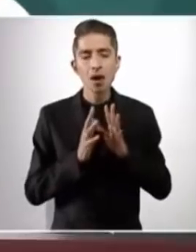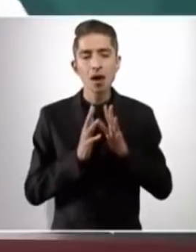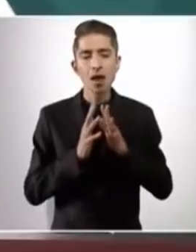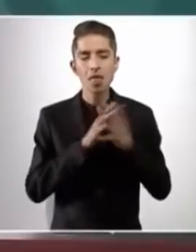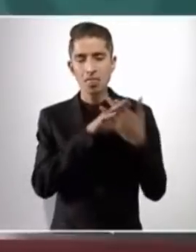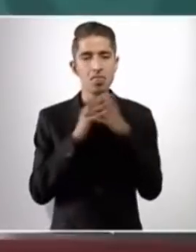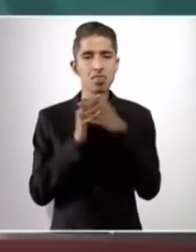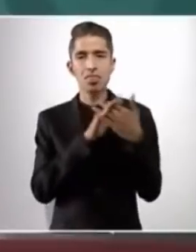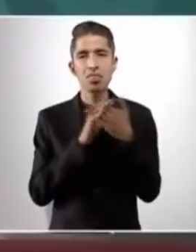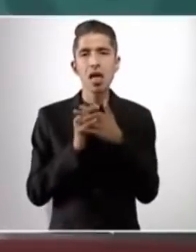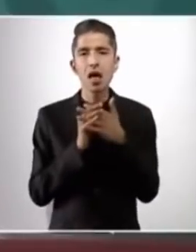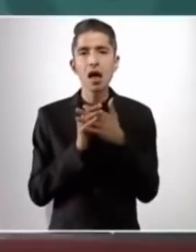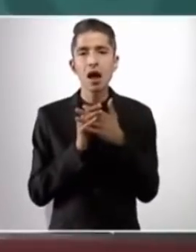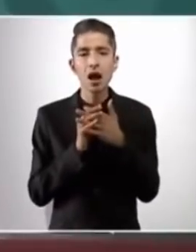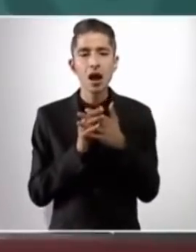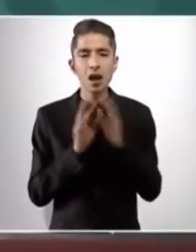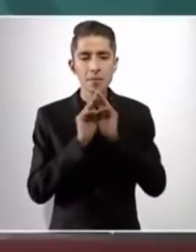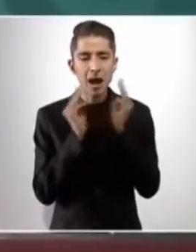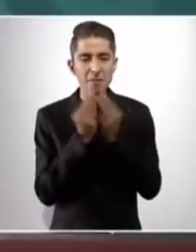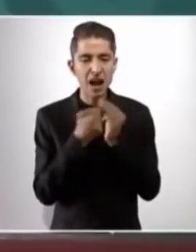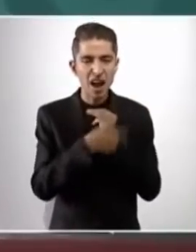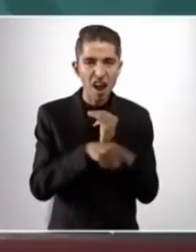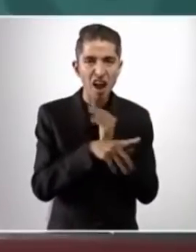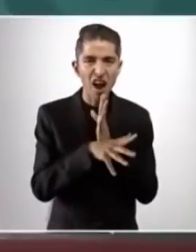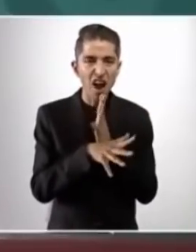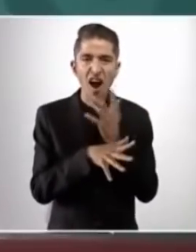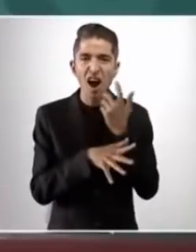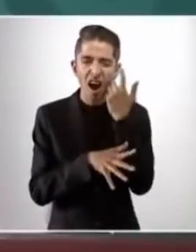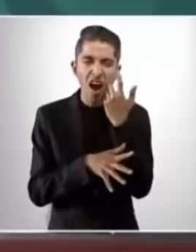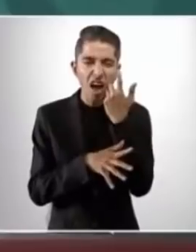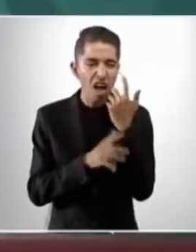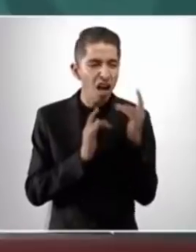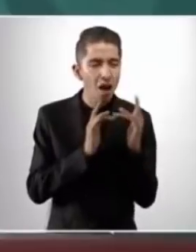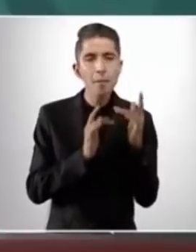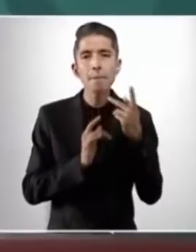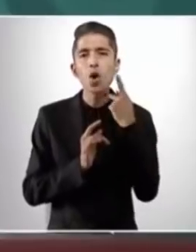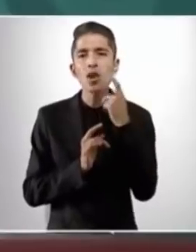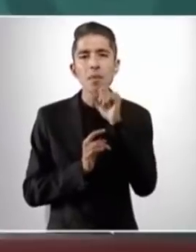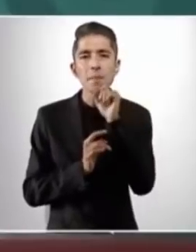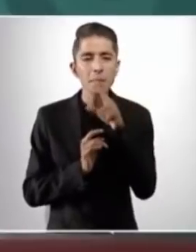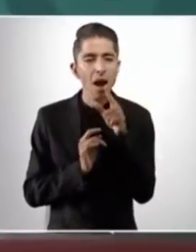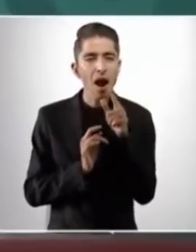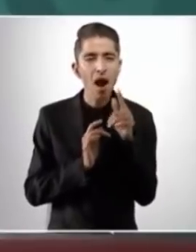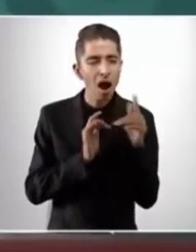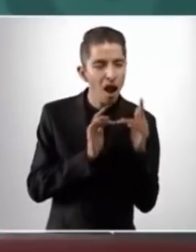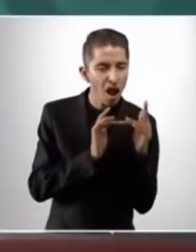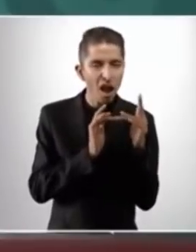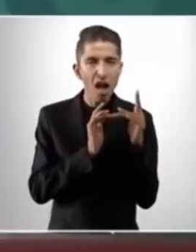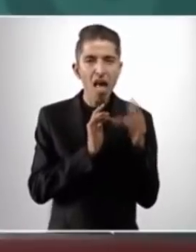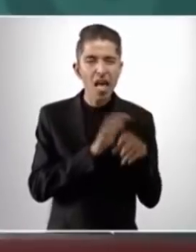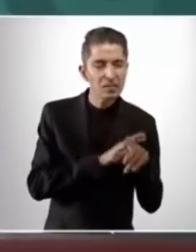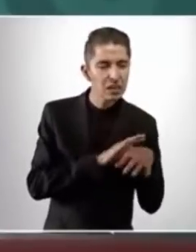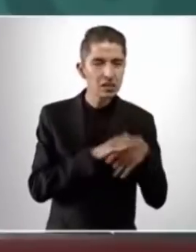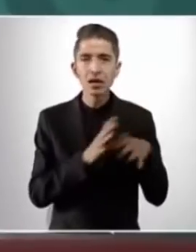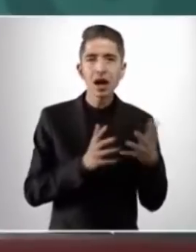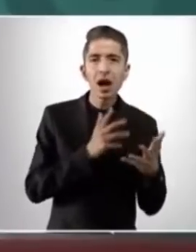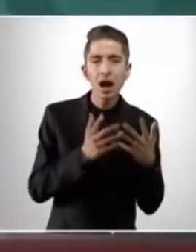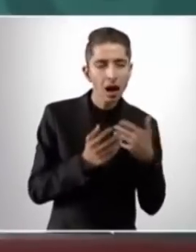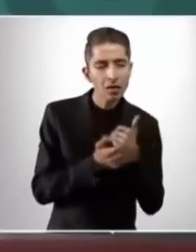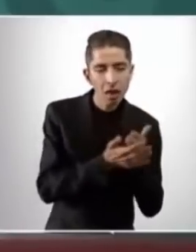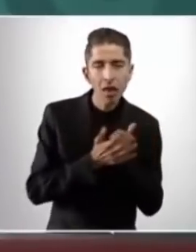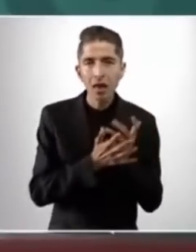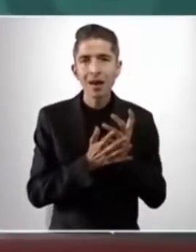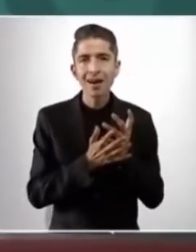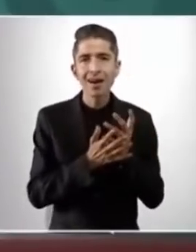de la delincuencia con el interés político. Ya no es